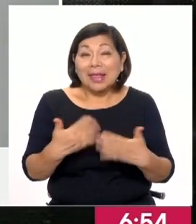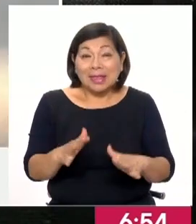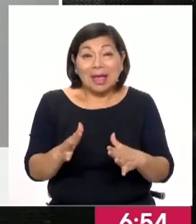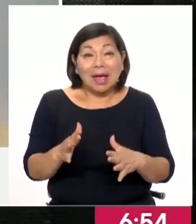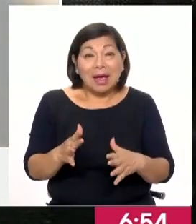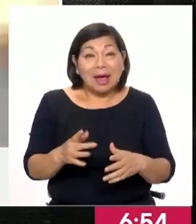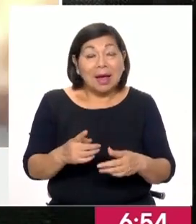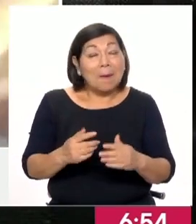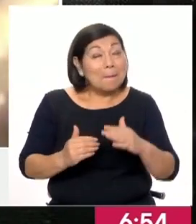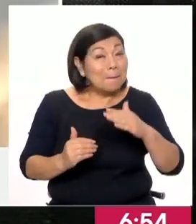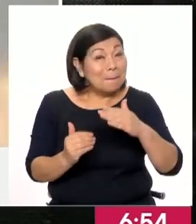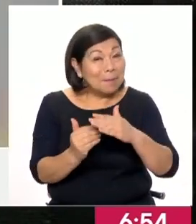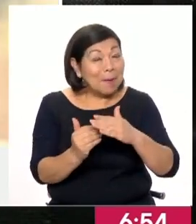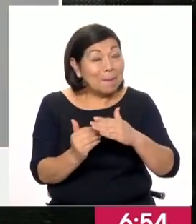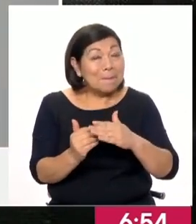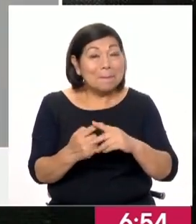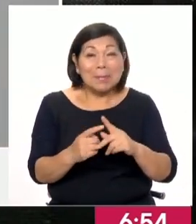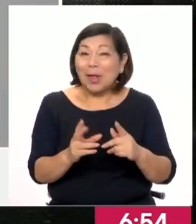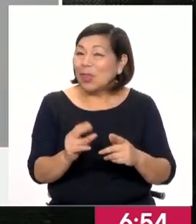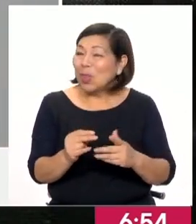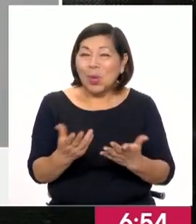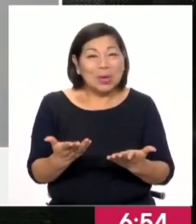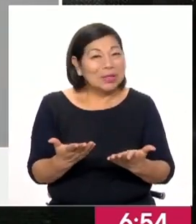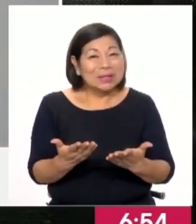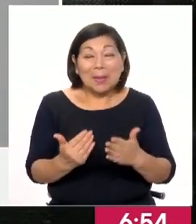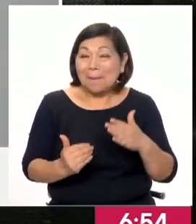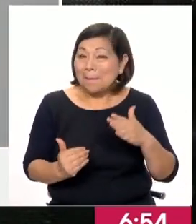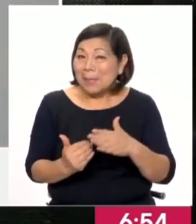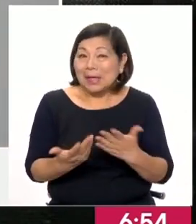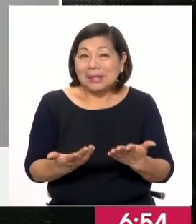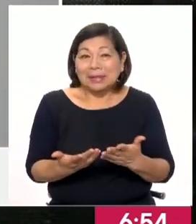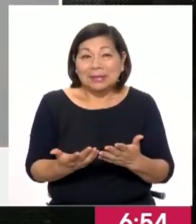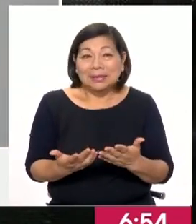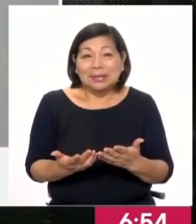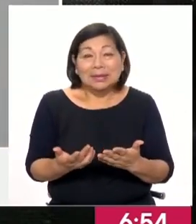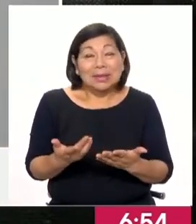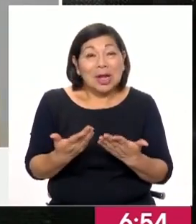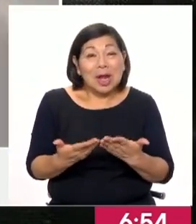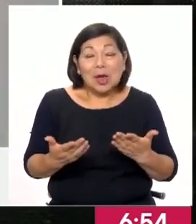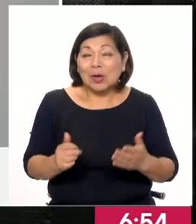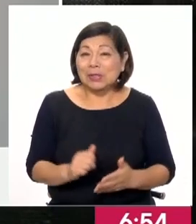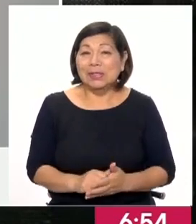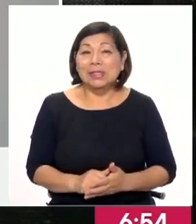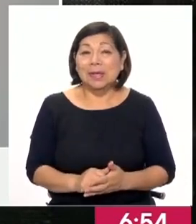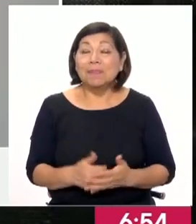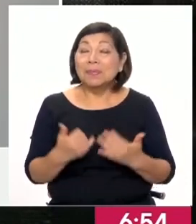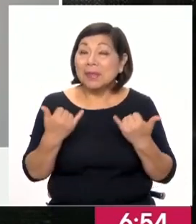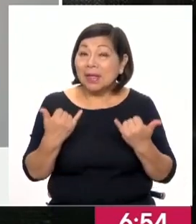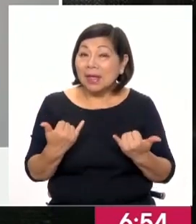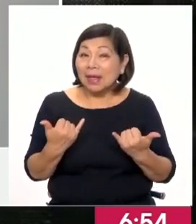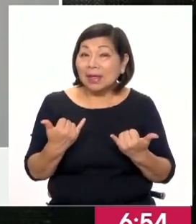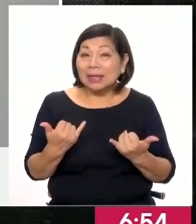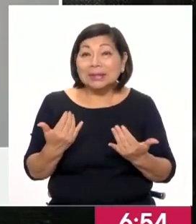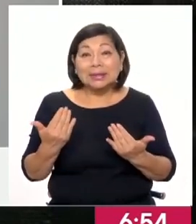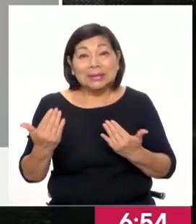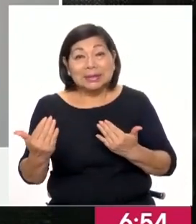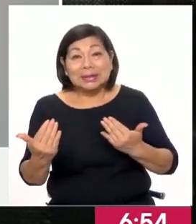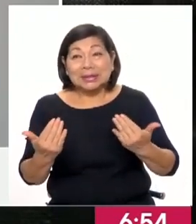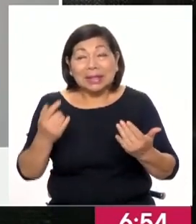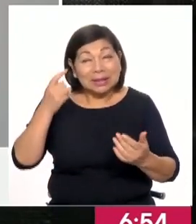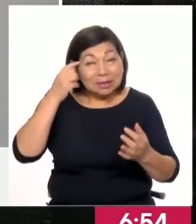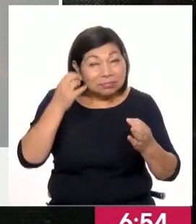llegando al techo, ya está llegando al máximo. Entonces, ya no subiría más y se estabilizarían las cosas, ¿no? Entonces, en esa volatilidad, en esa